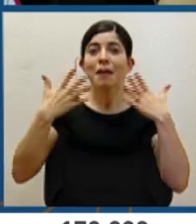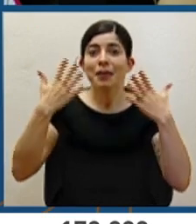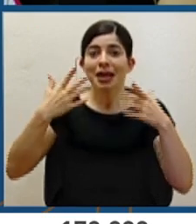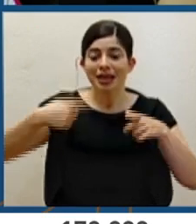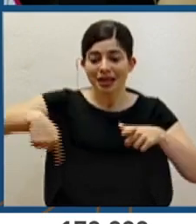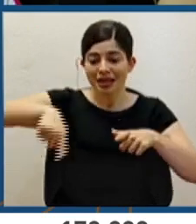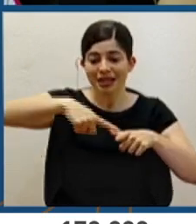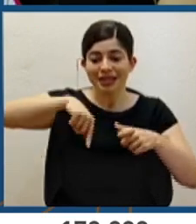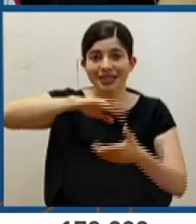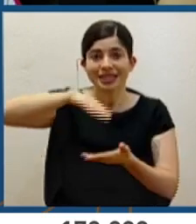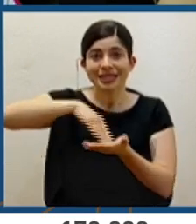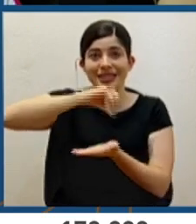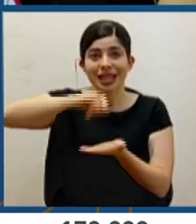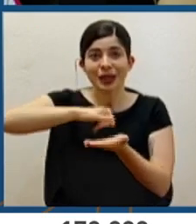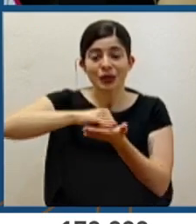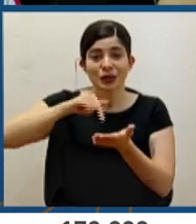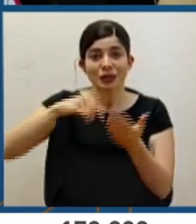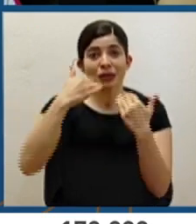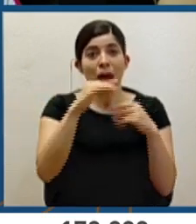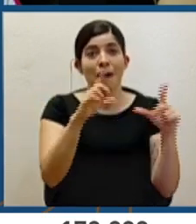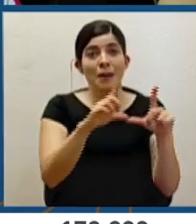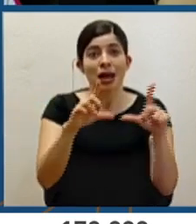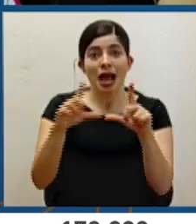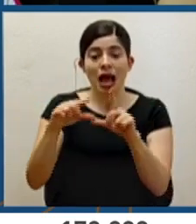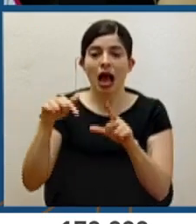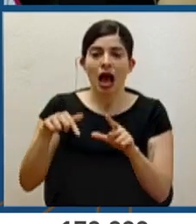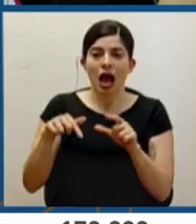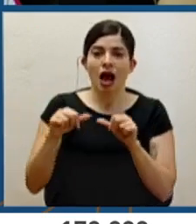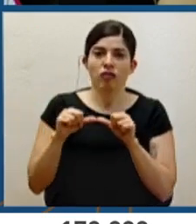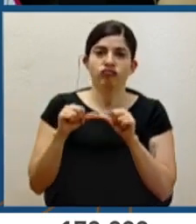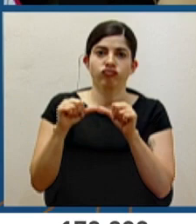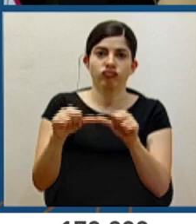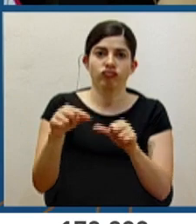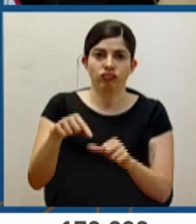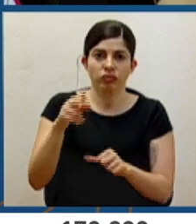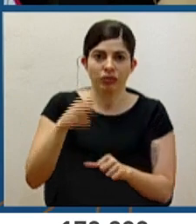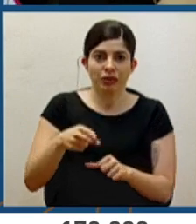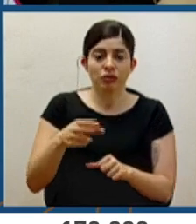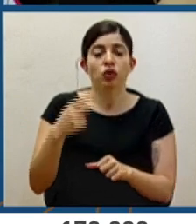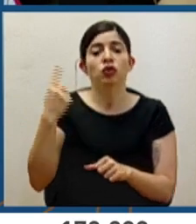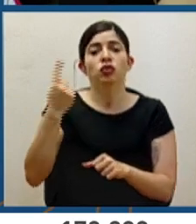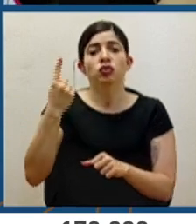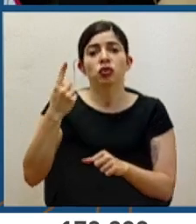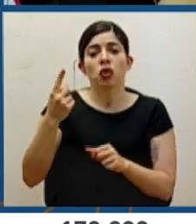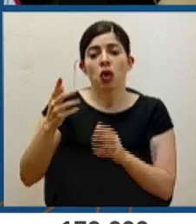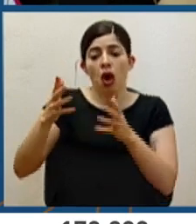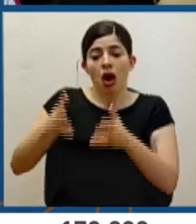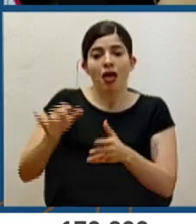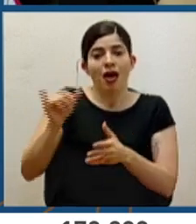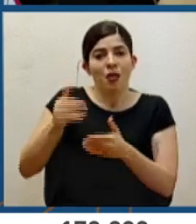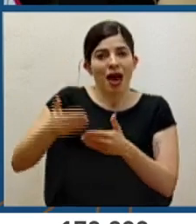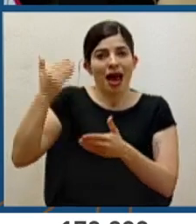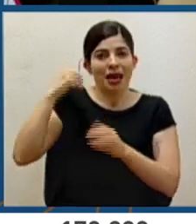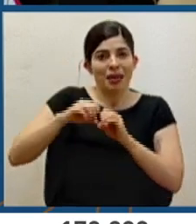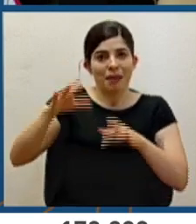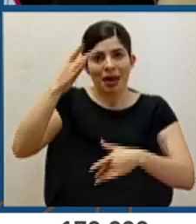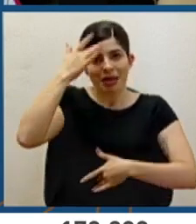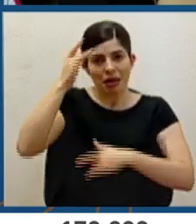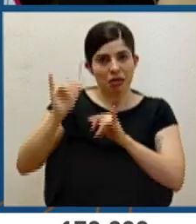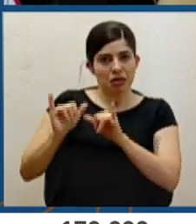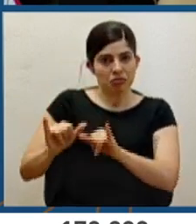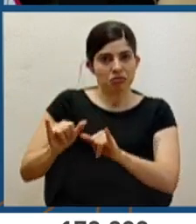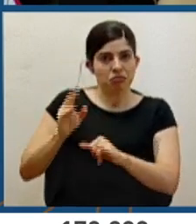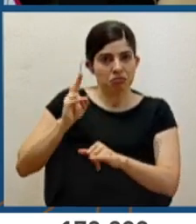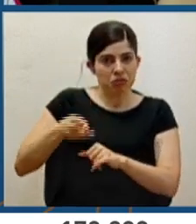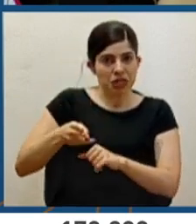en este caso particular se ha mantenido, se ha dejado solamente como estaba previo a la pandemia y